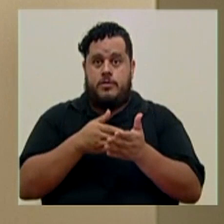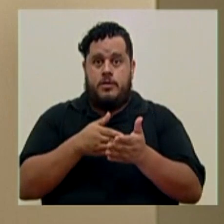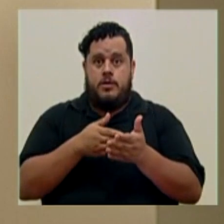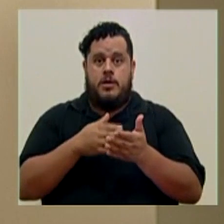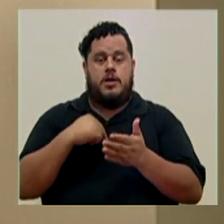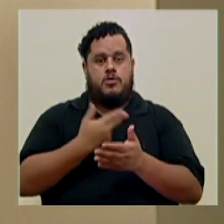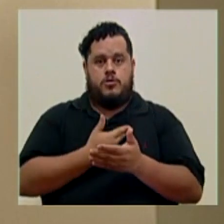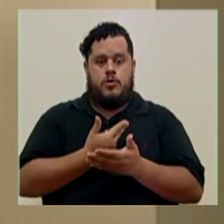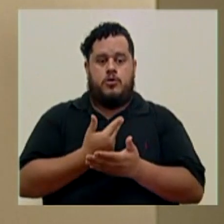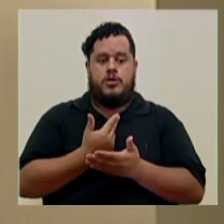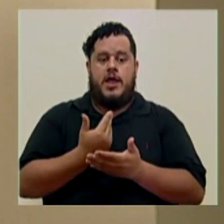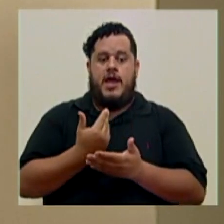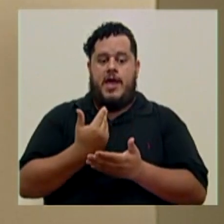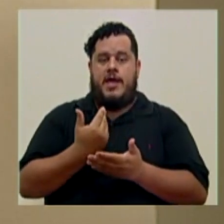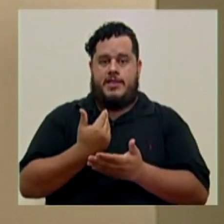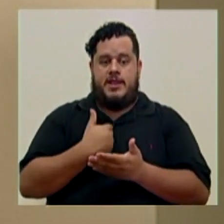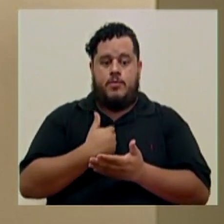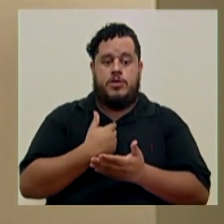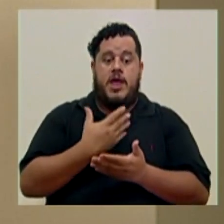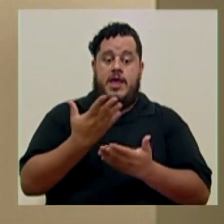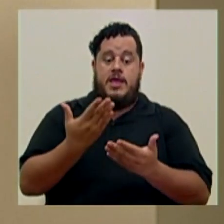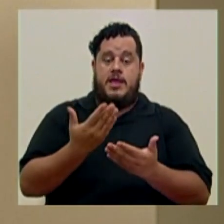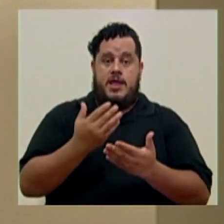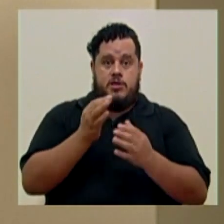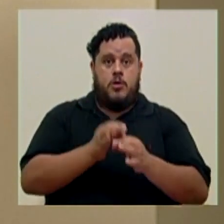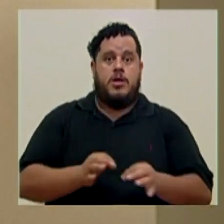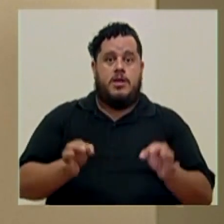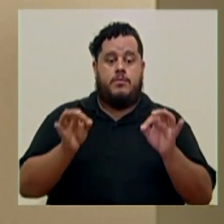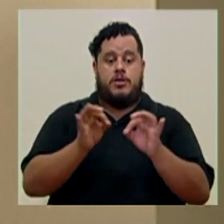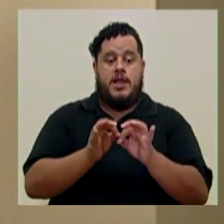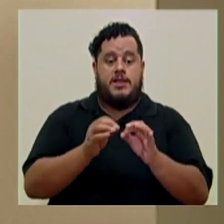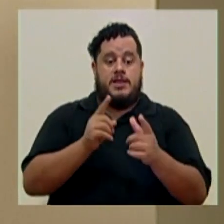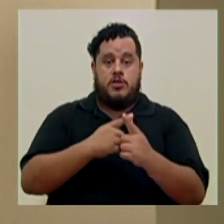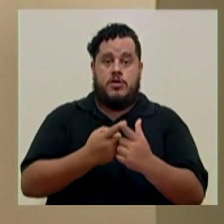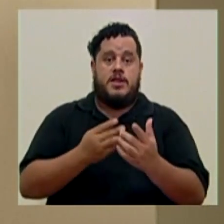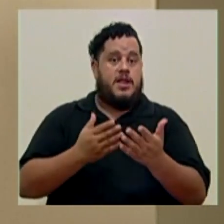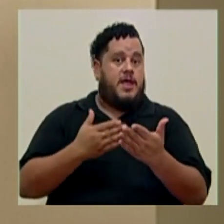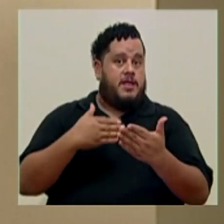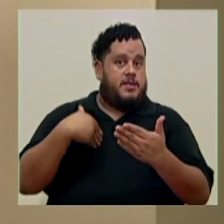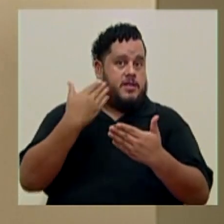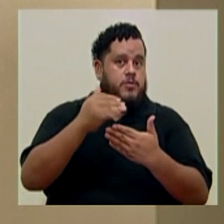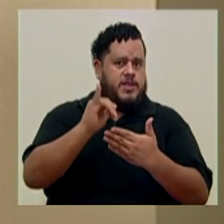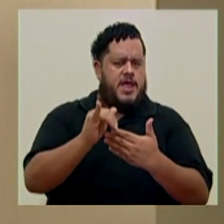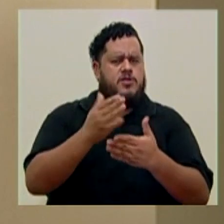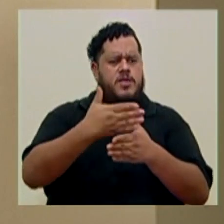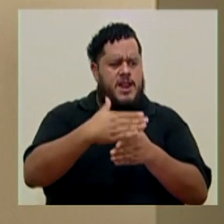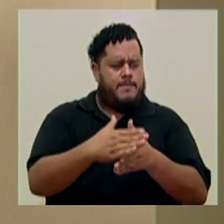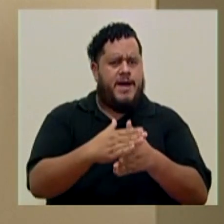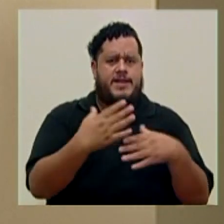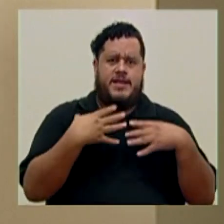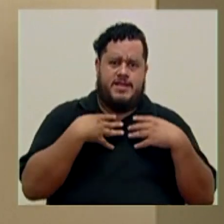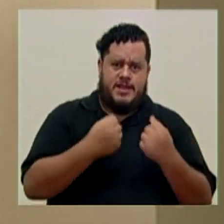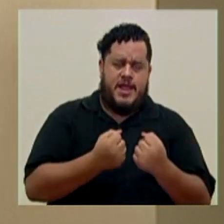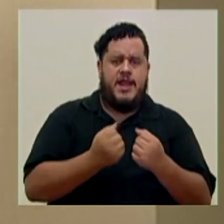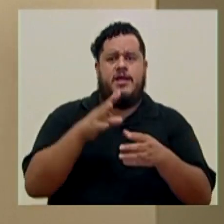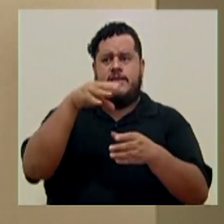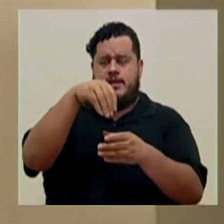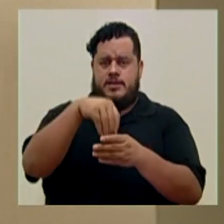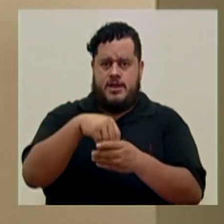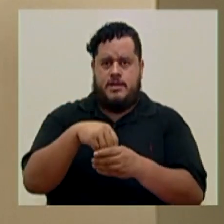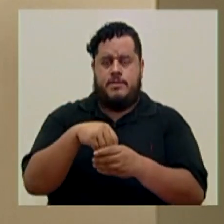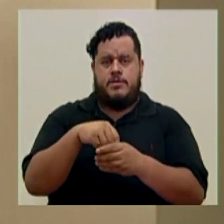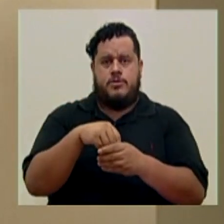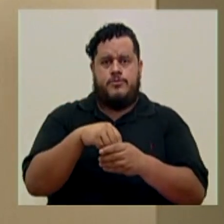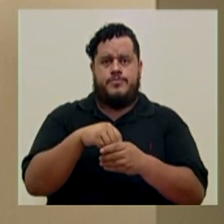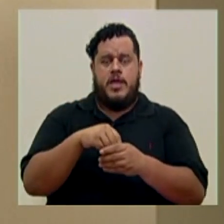que hemos tenido y se están teniendo son importantes. Entonces, más allá de la parte sanitaria, del internamiento,